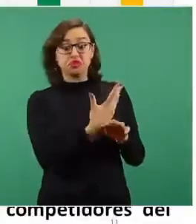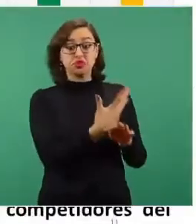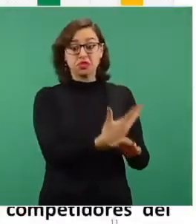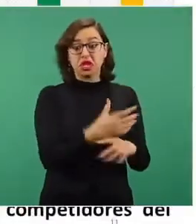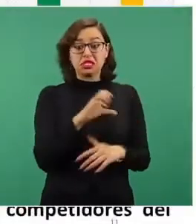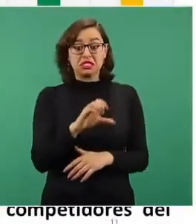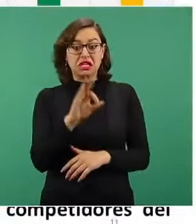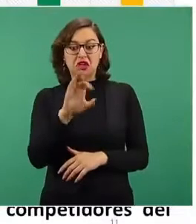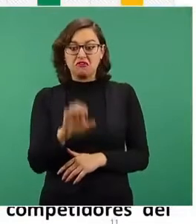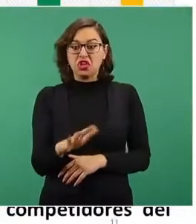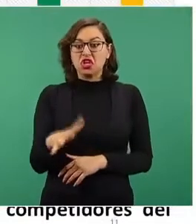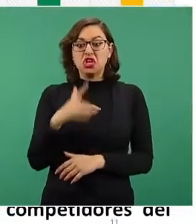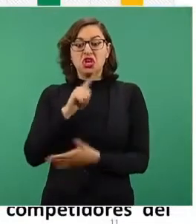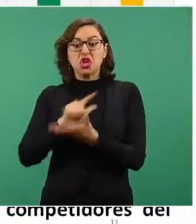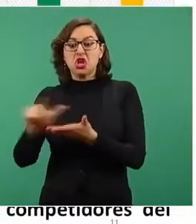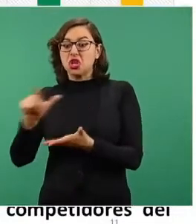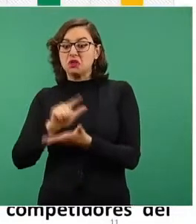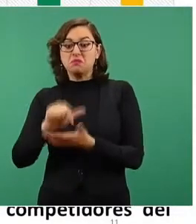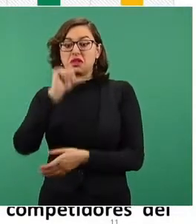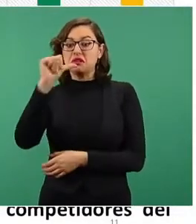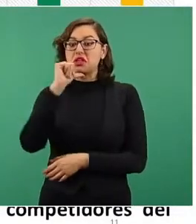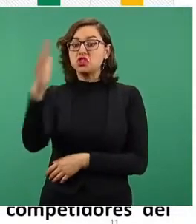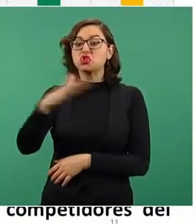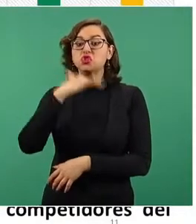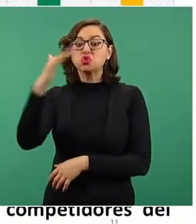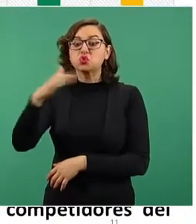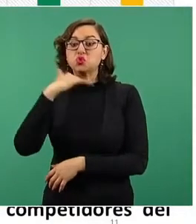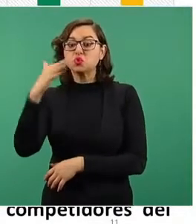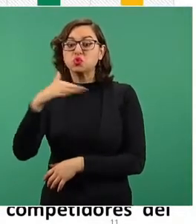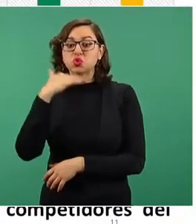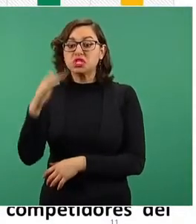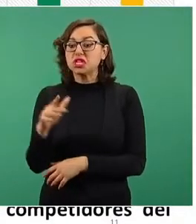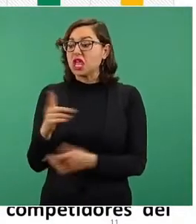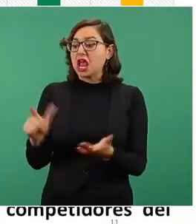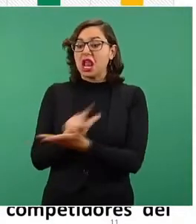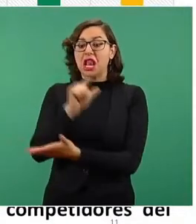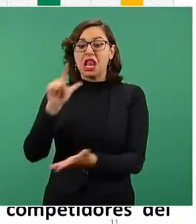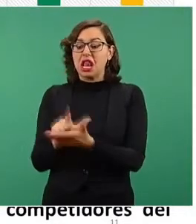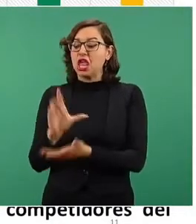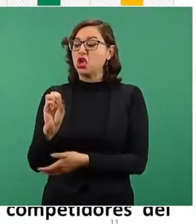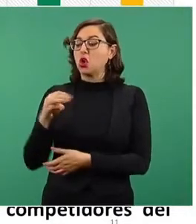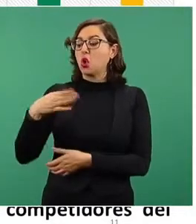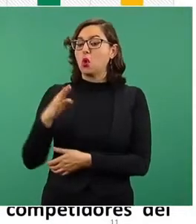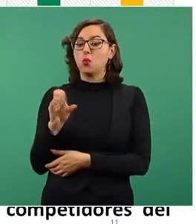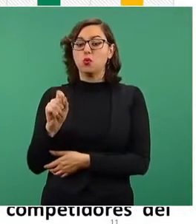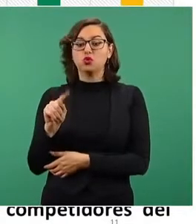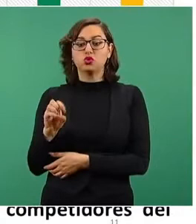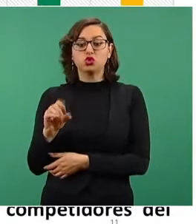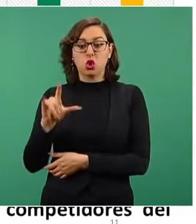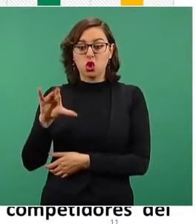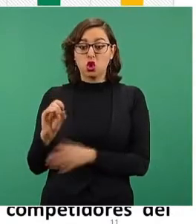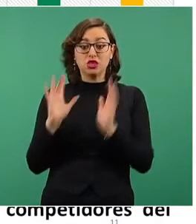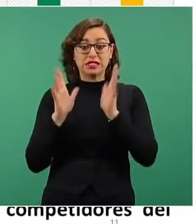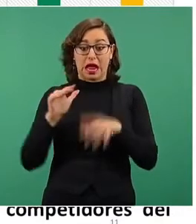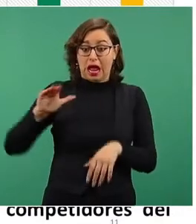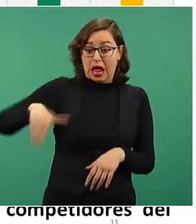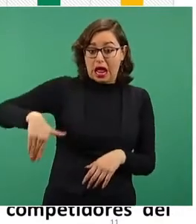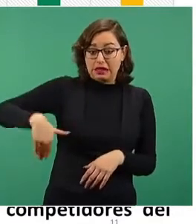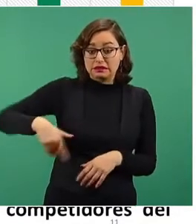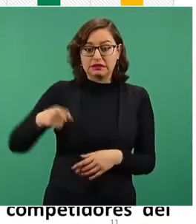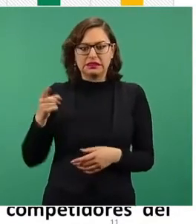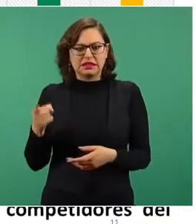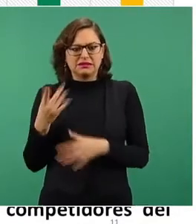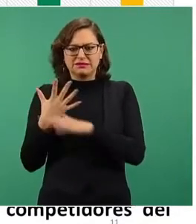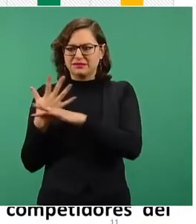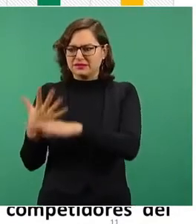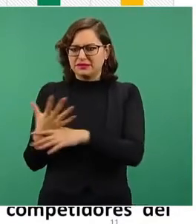CFE es sucia, contaminante, ley combustóleo. Ya lo dijo el director de la Comisión Federal de Electricidad, no